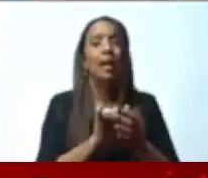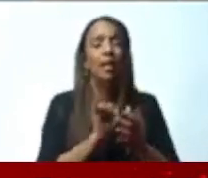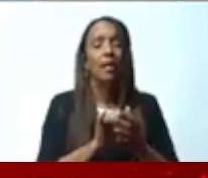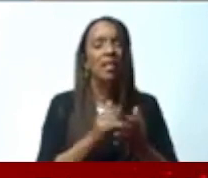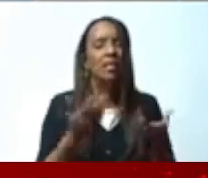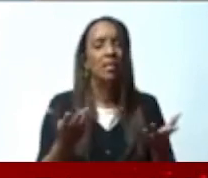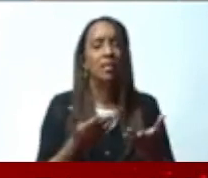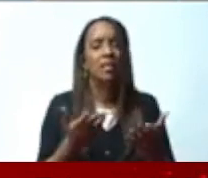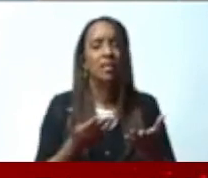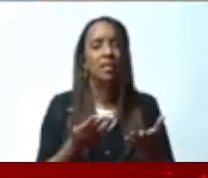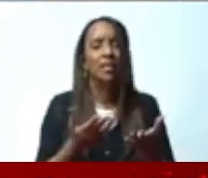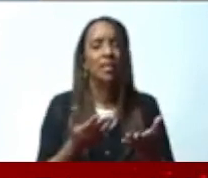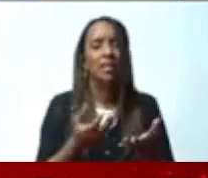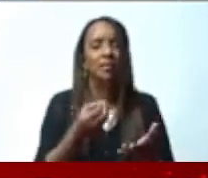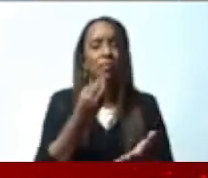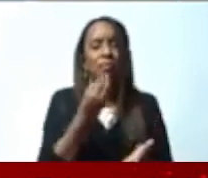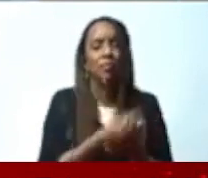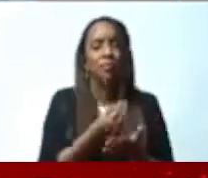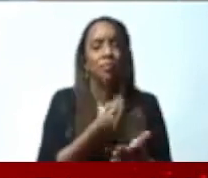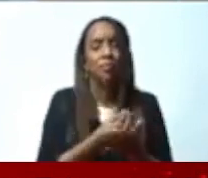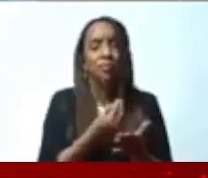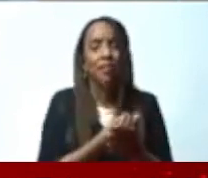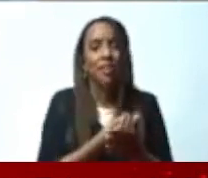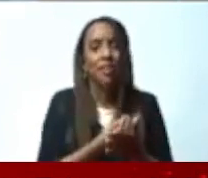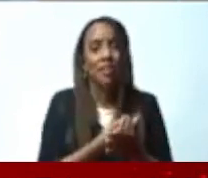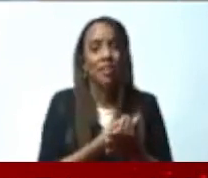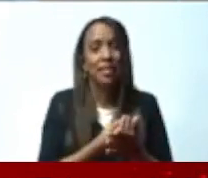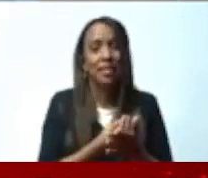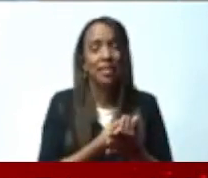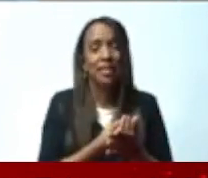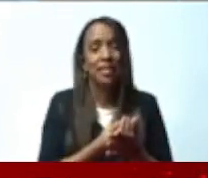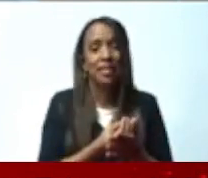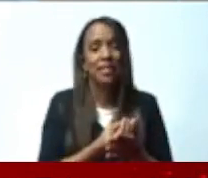nieve, que no tiene fin.